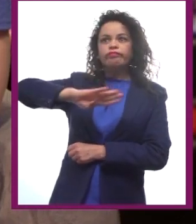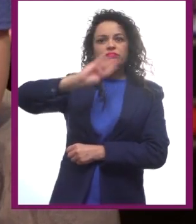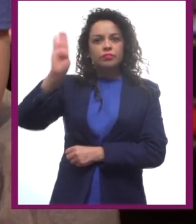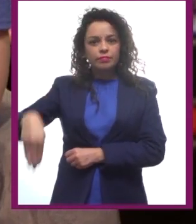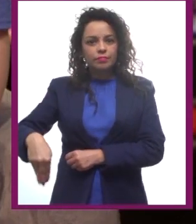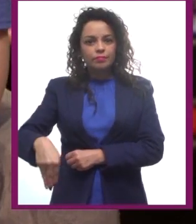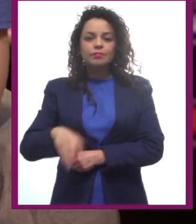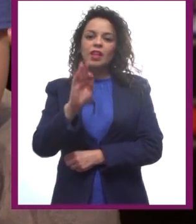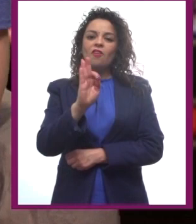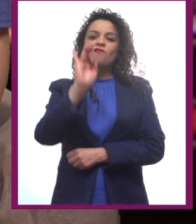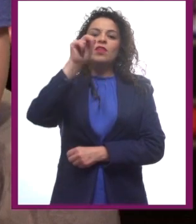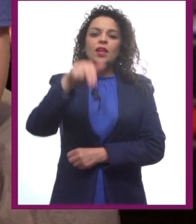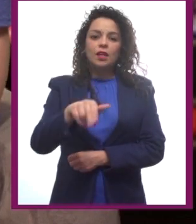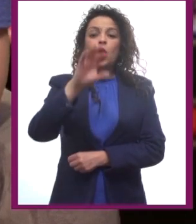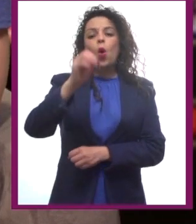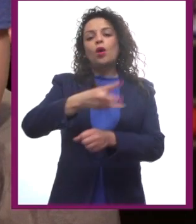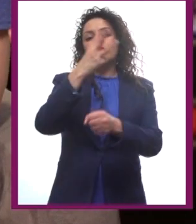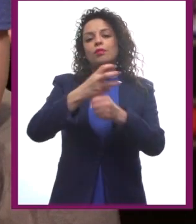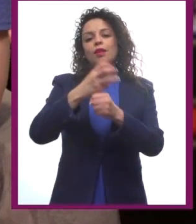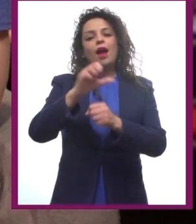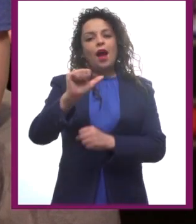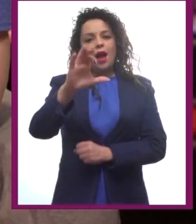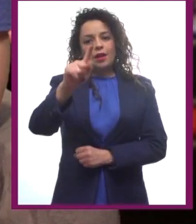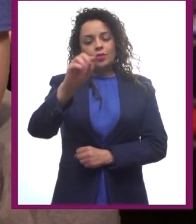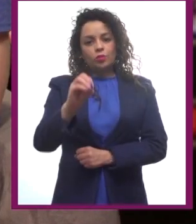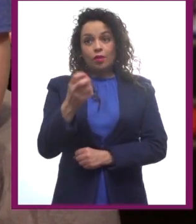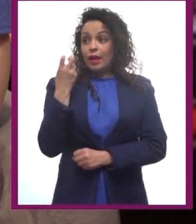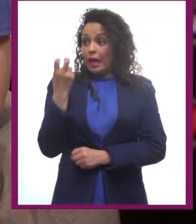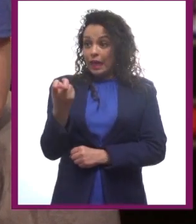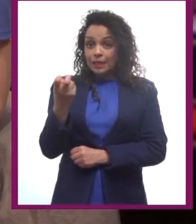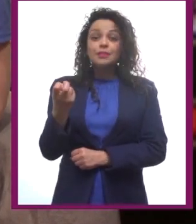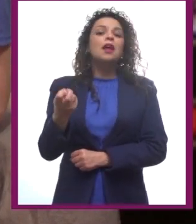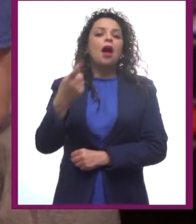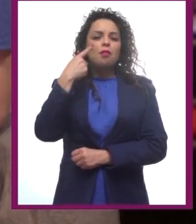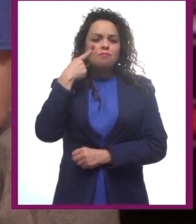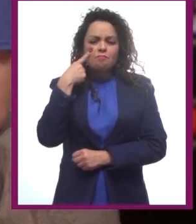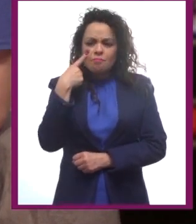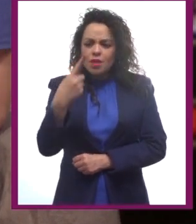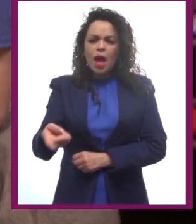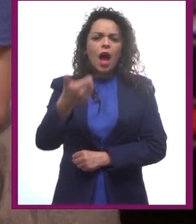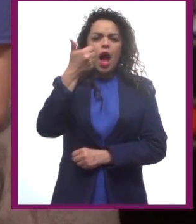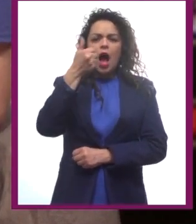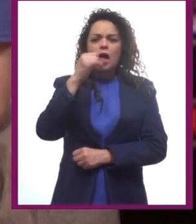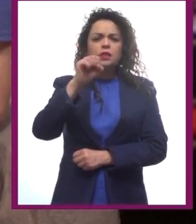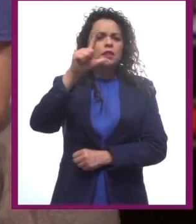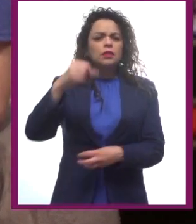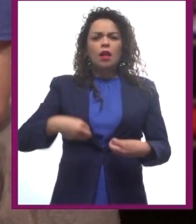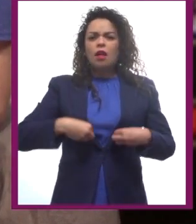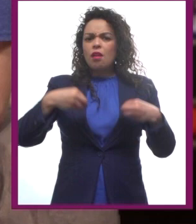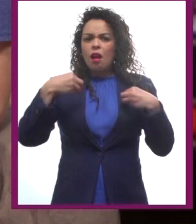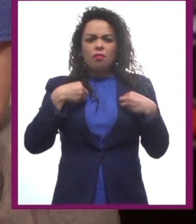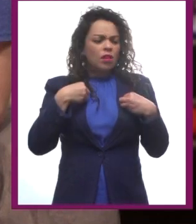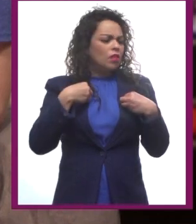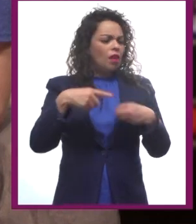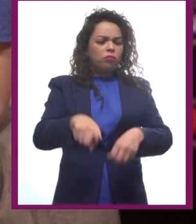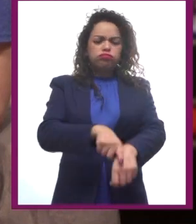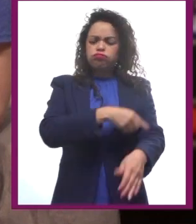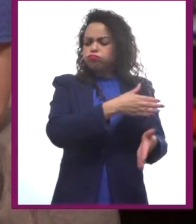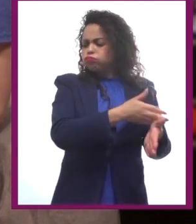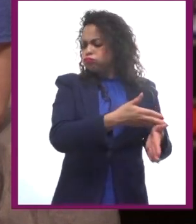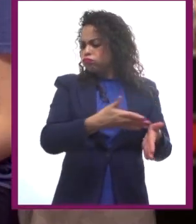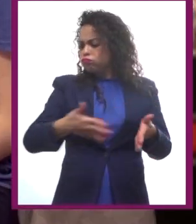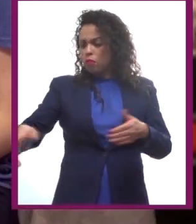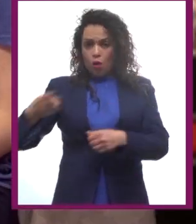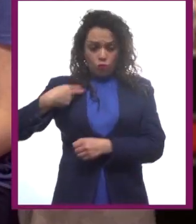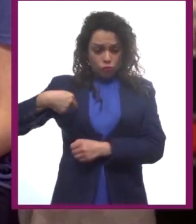Final o tercer acto. Y eso es algo que vemos a lo largo de la vida, en nosotros mismos y en los